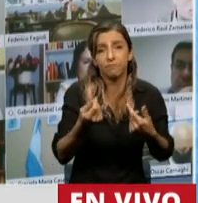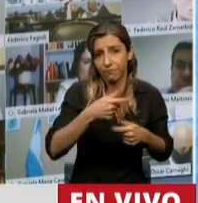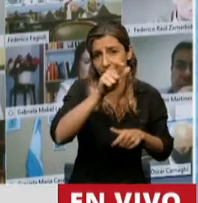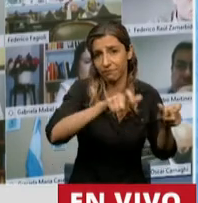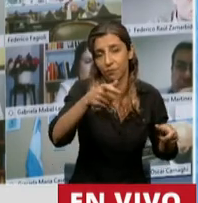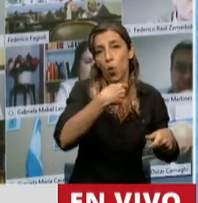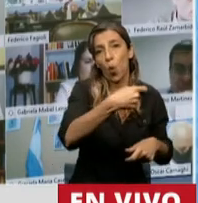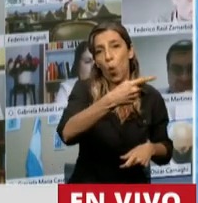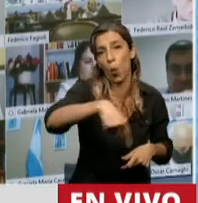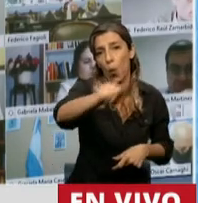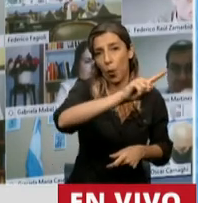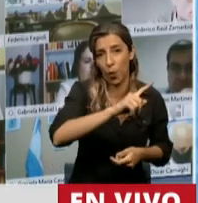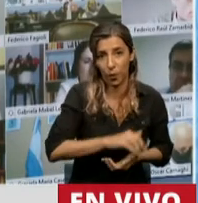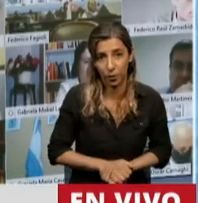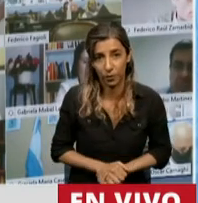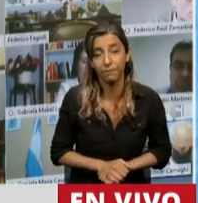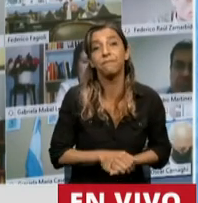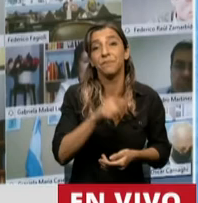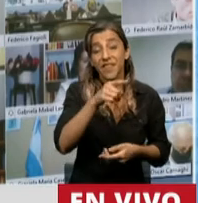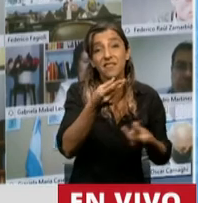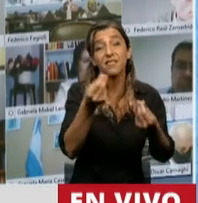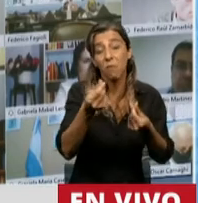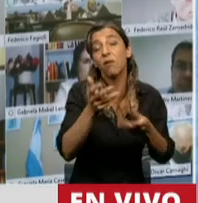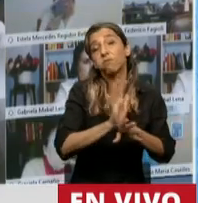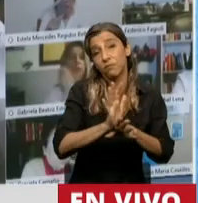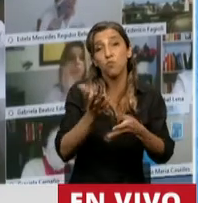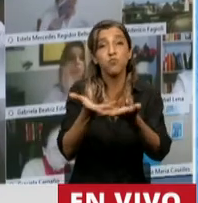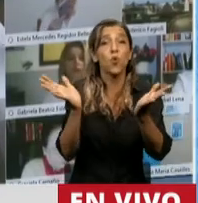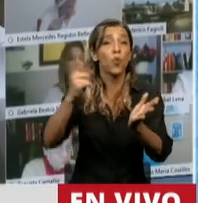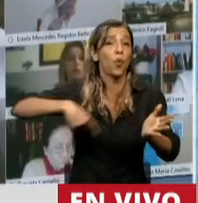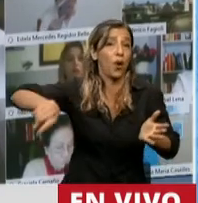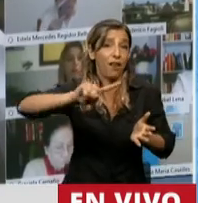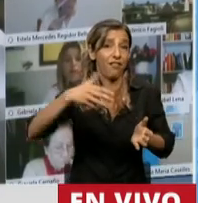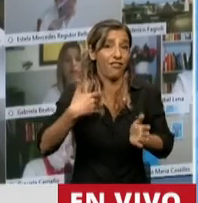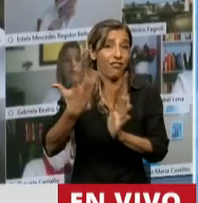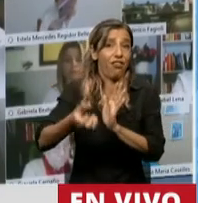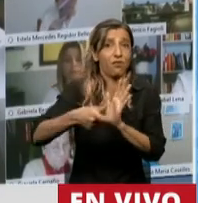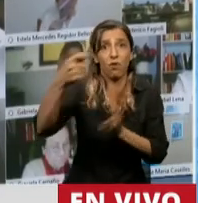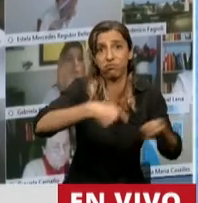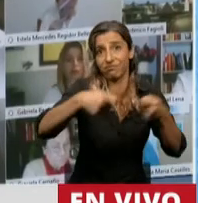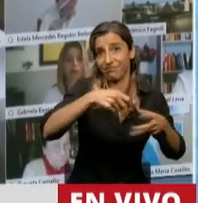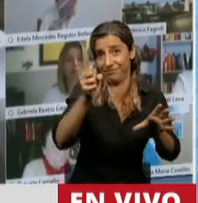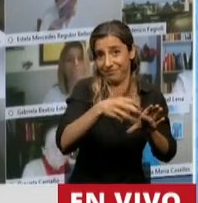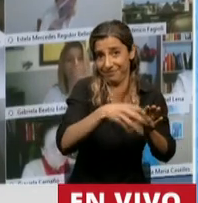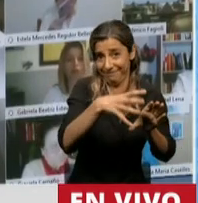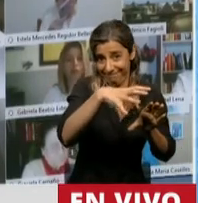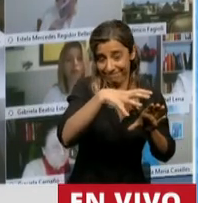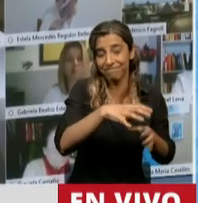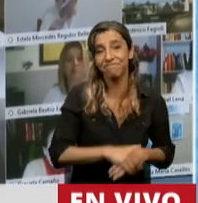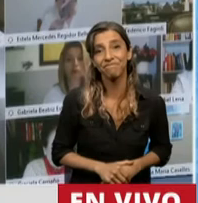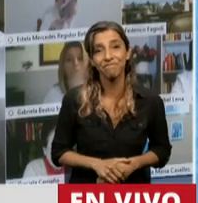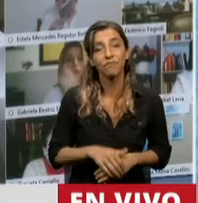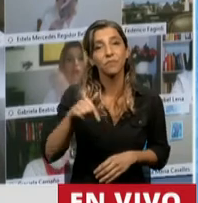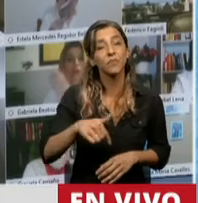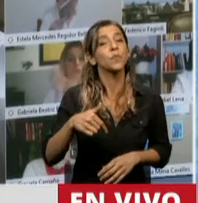decir, destruyó el activo público estratégico. Hoy, a nueve meses de nuestra